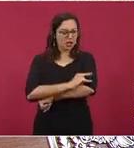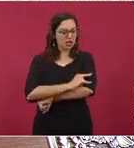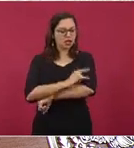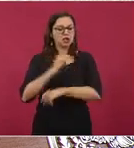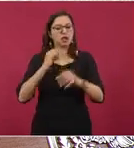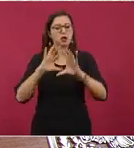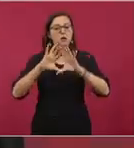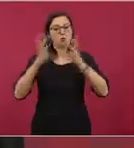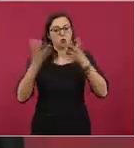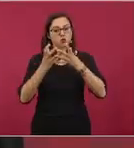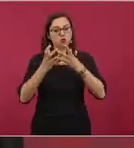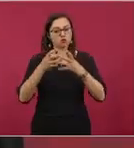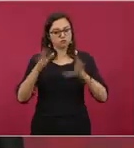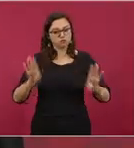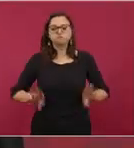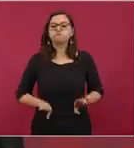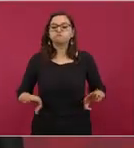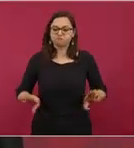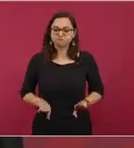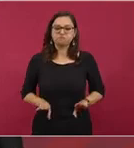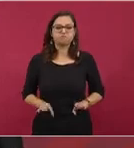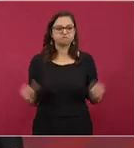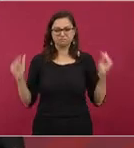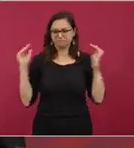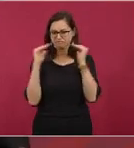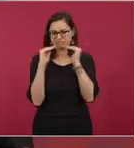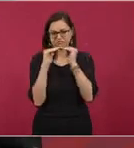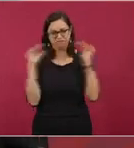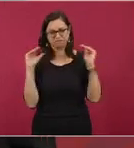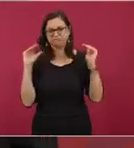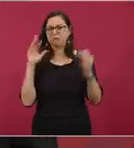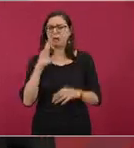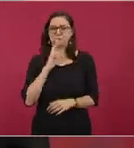de Santa Lucía con